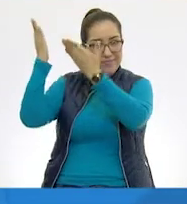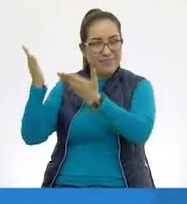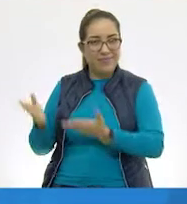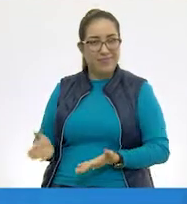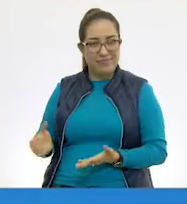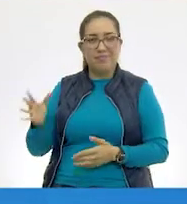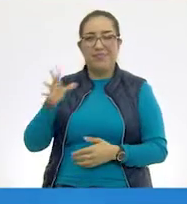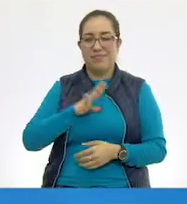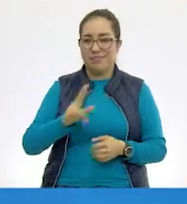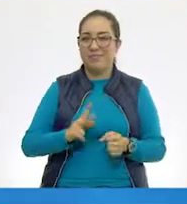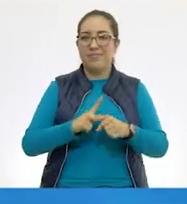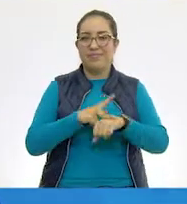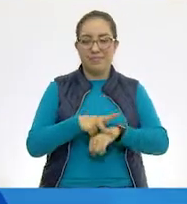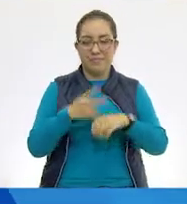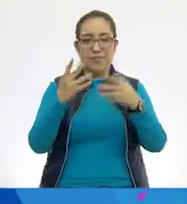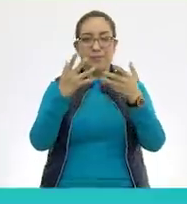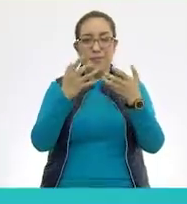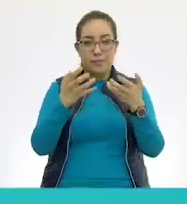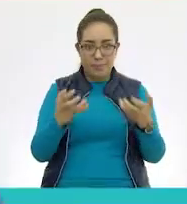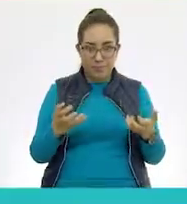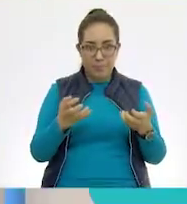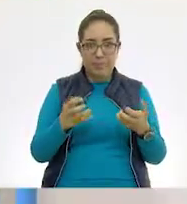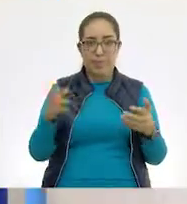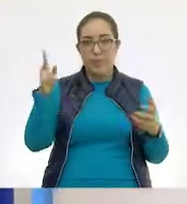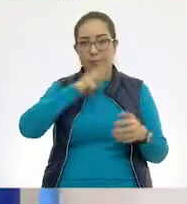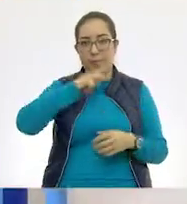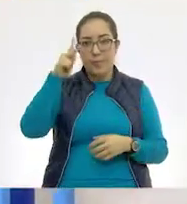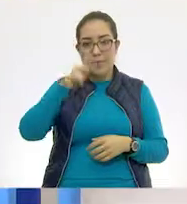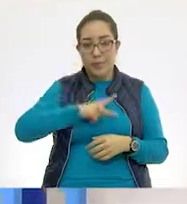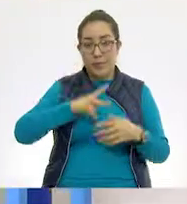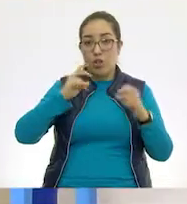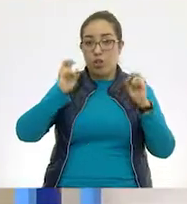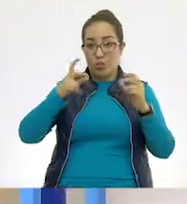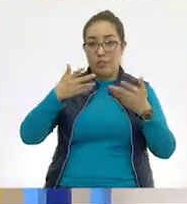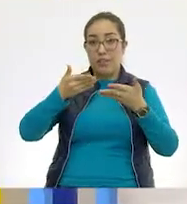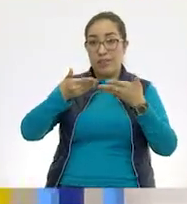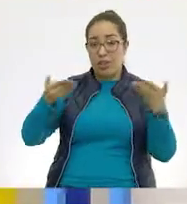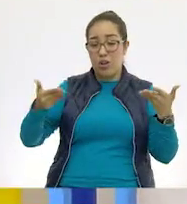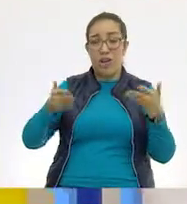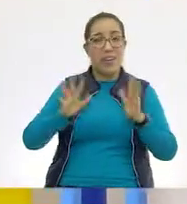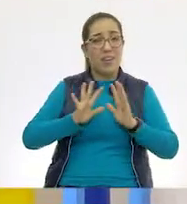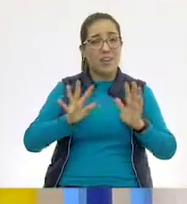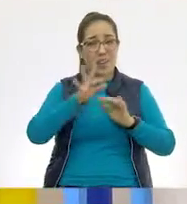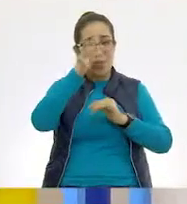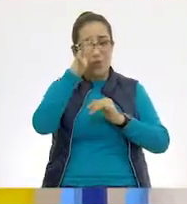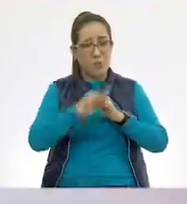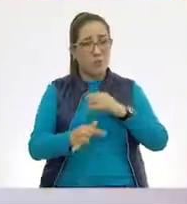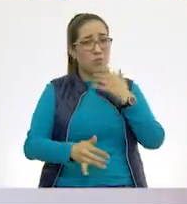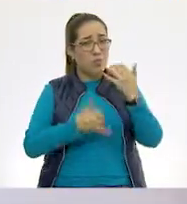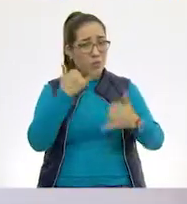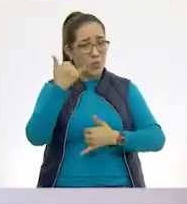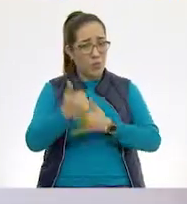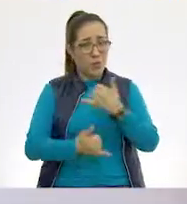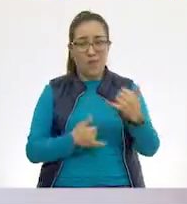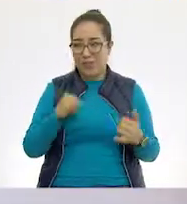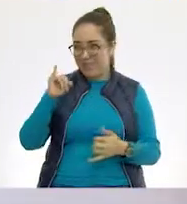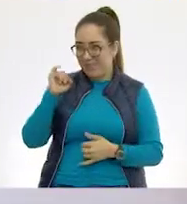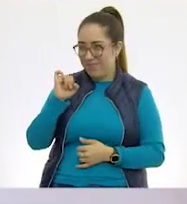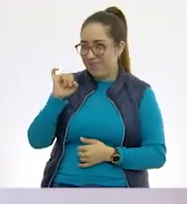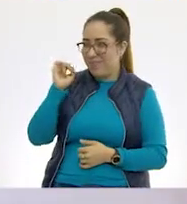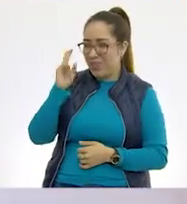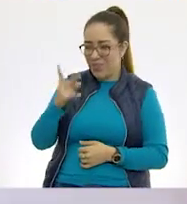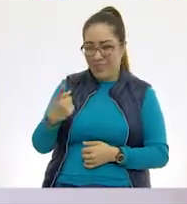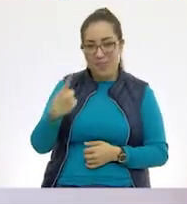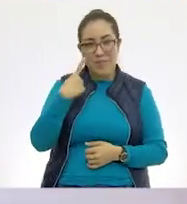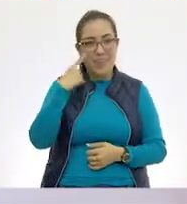¿Sale? Perfecto. Muy bien. Ahora, con toda esa información, ¿te parece si hacemos un último juego? Sí. Muy bien. Vamos